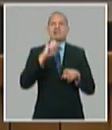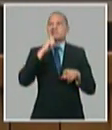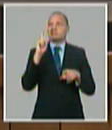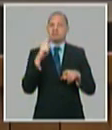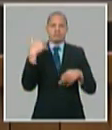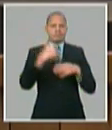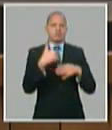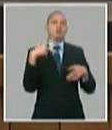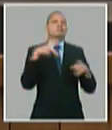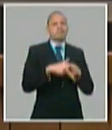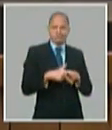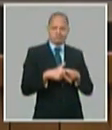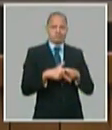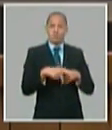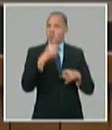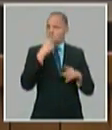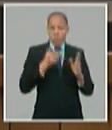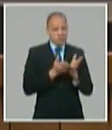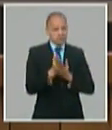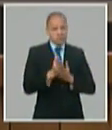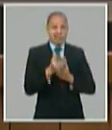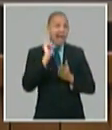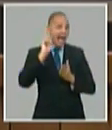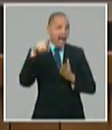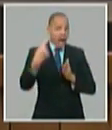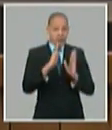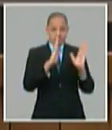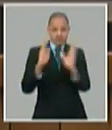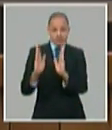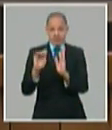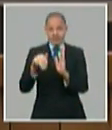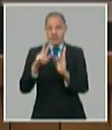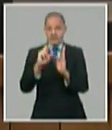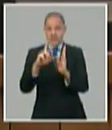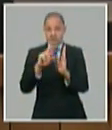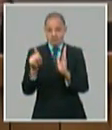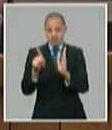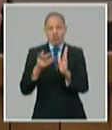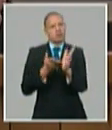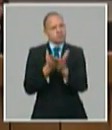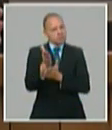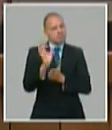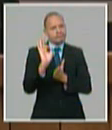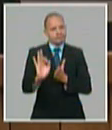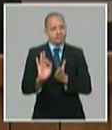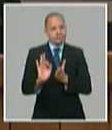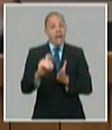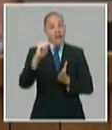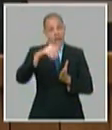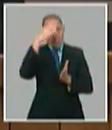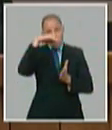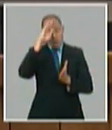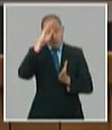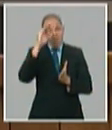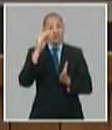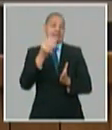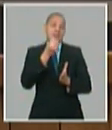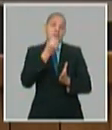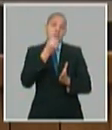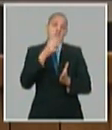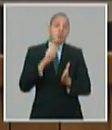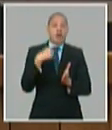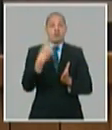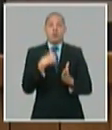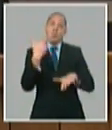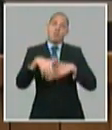como en el 2021 está presente en el diseño de funcionamiento económico del país no detener el desarrollo y seguir haciendo las